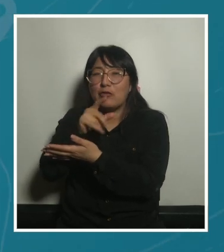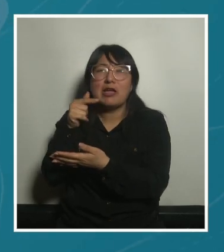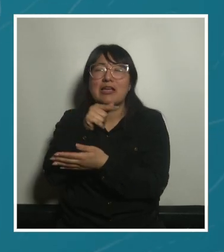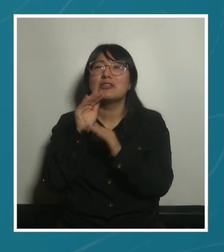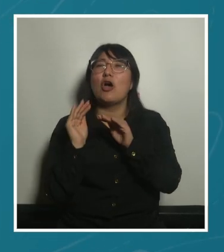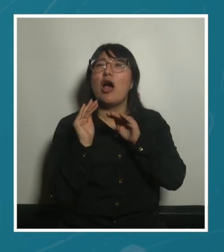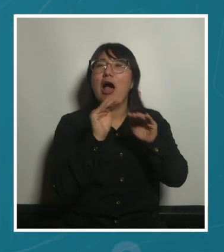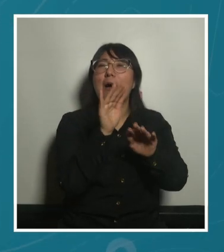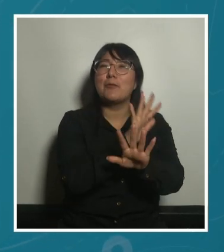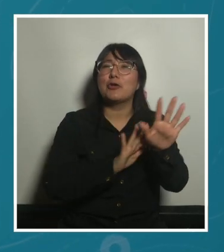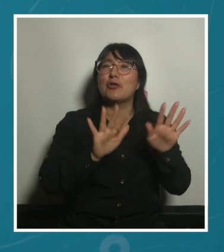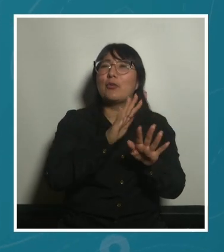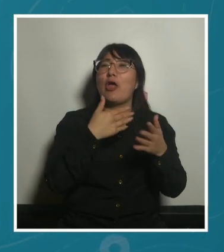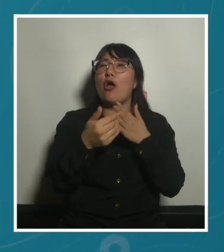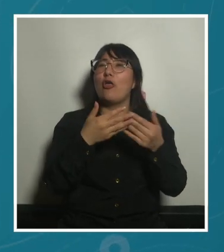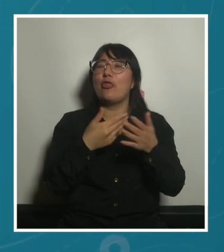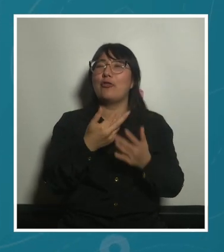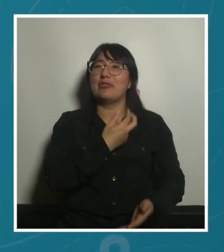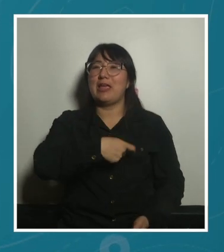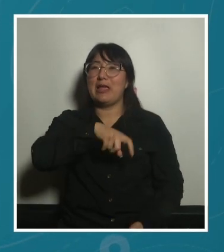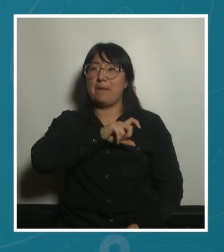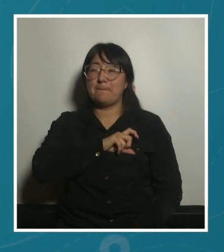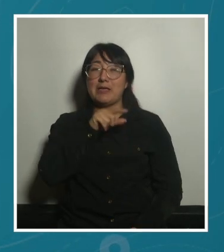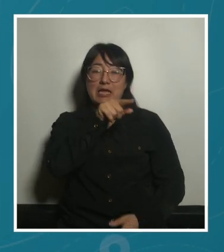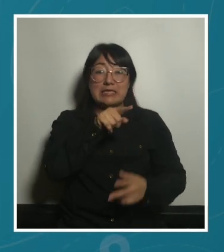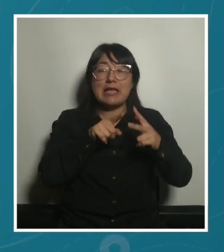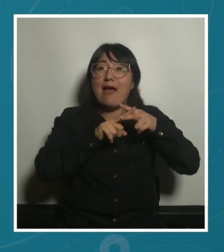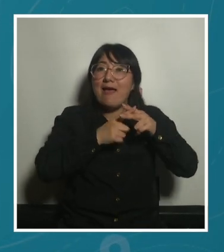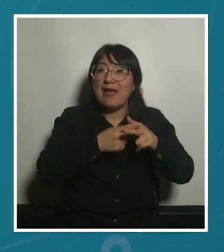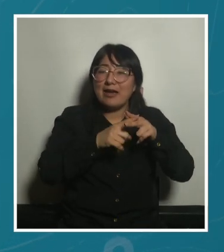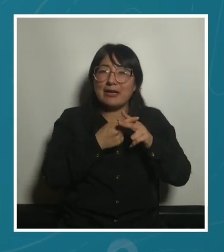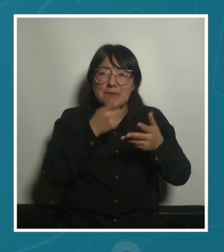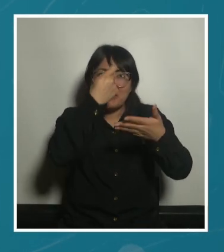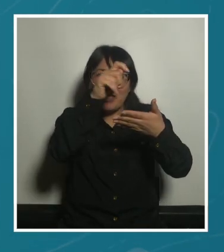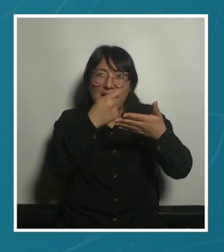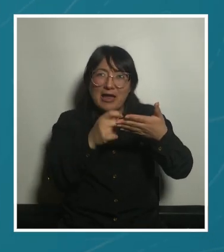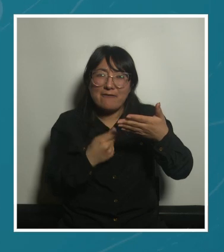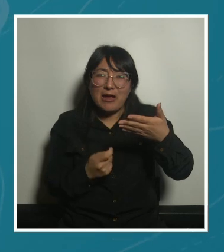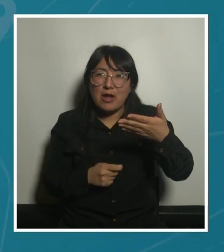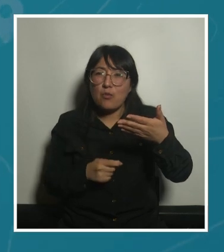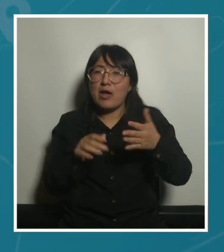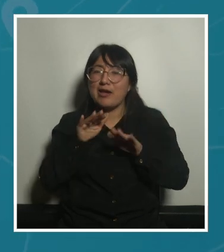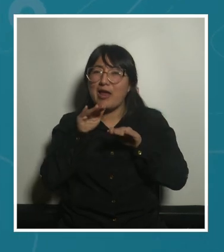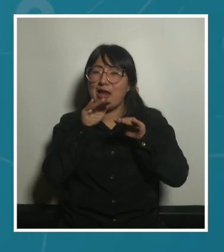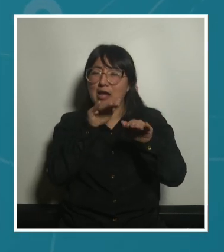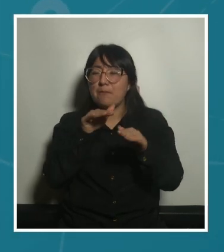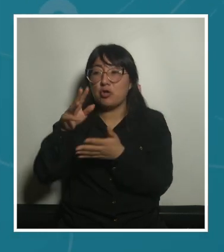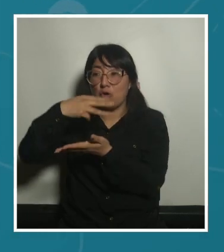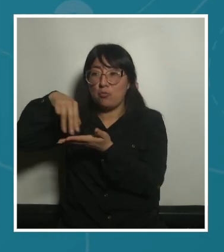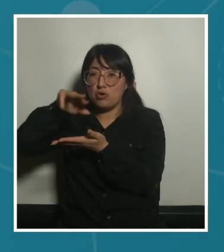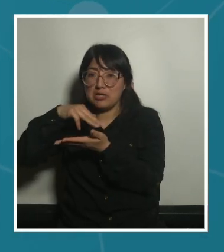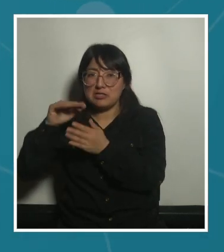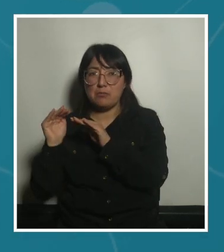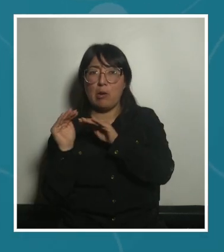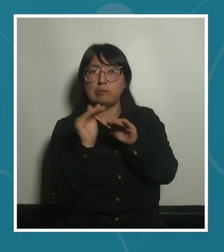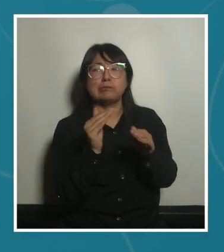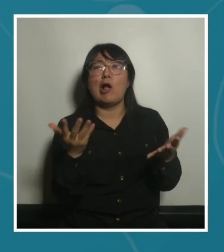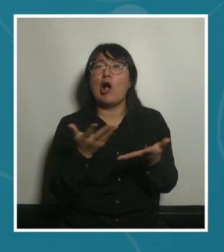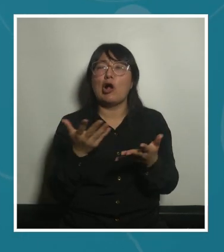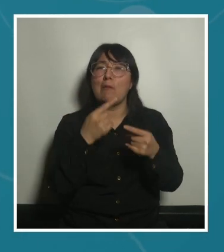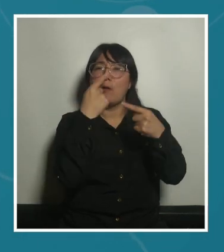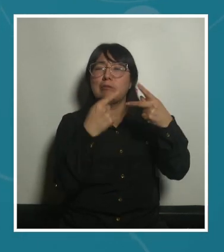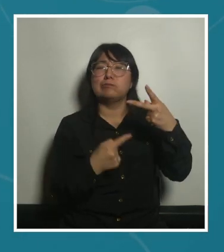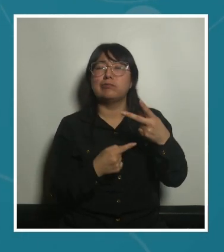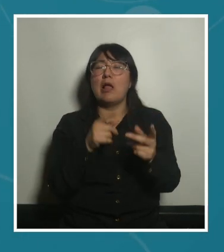en los Municipios de Barcelona que básicamente es una herramienta para evaluar el apoyo material a los cuidados en los municipios que está dirigida a